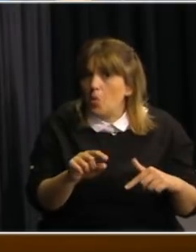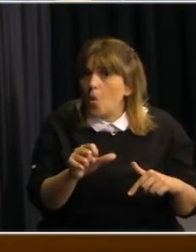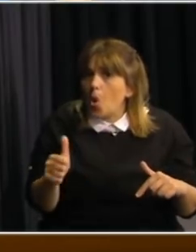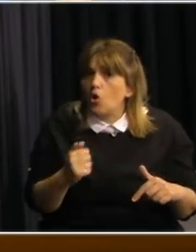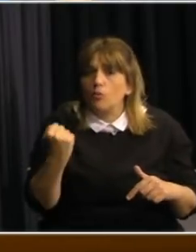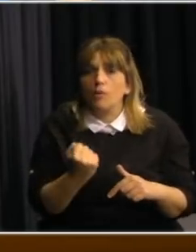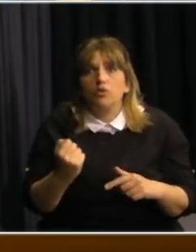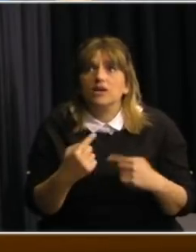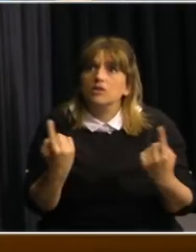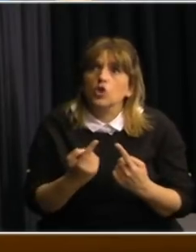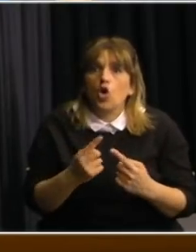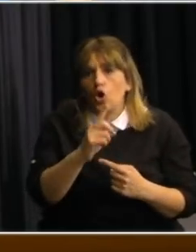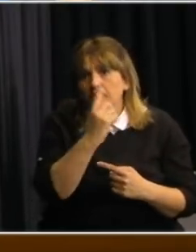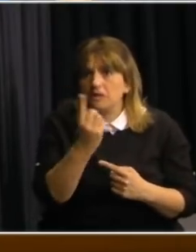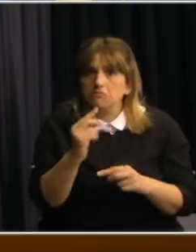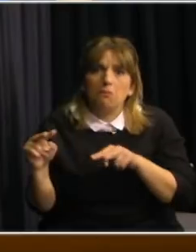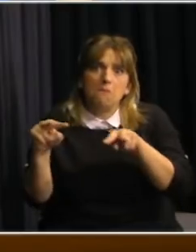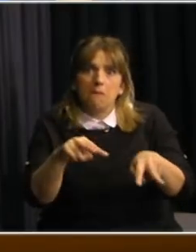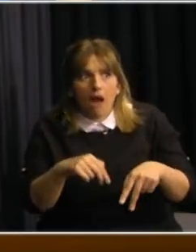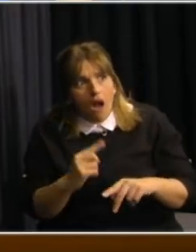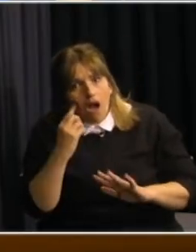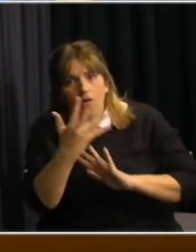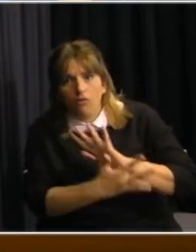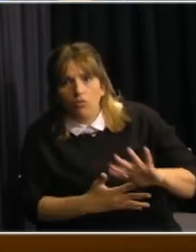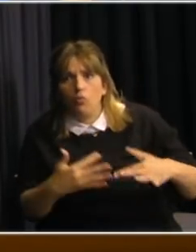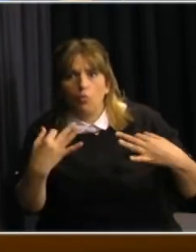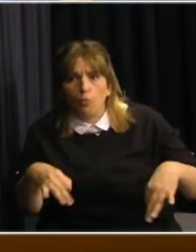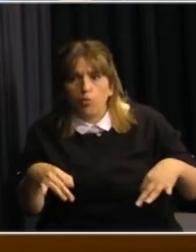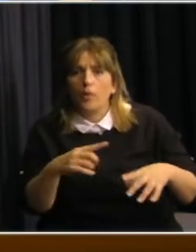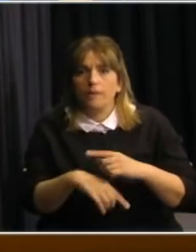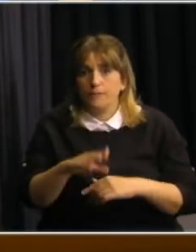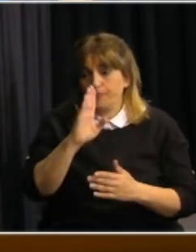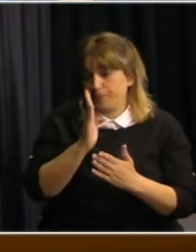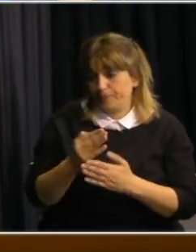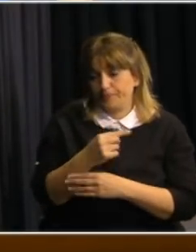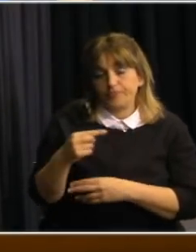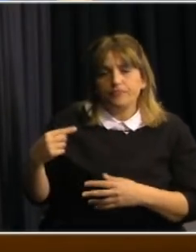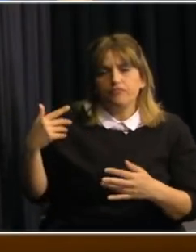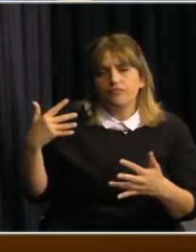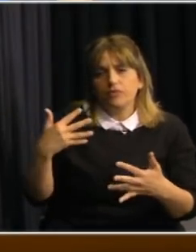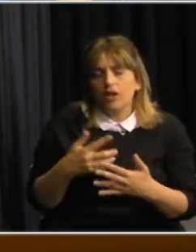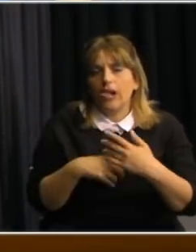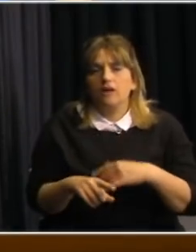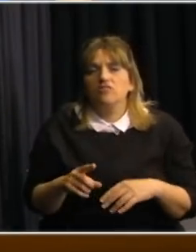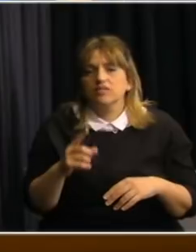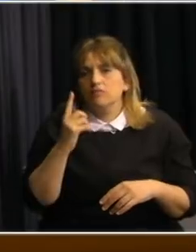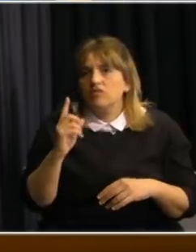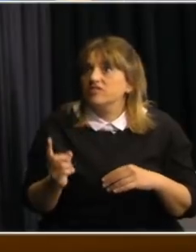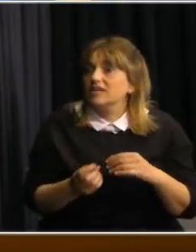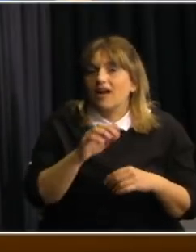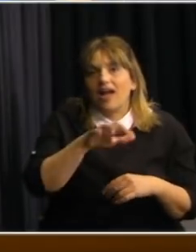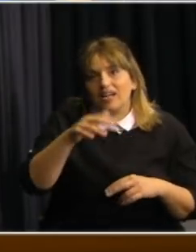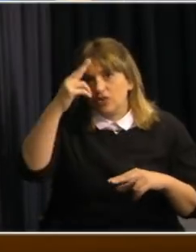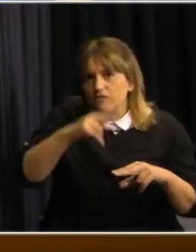de hecho fuimos destacados internacionalmente. Ahora, como sabemos todos, en las últimas semanas hubo un empuje de número de casos. Se